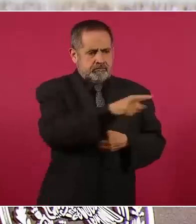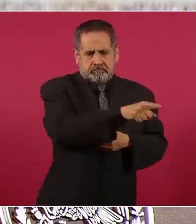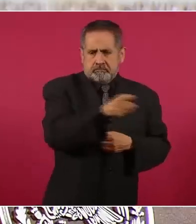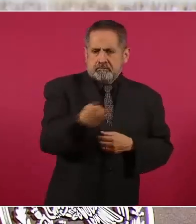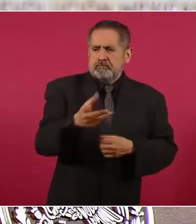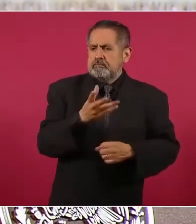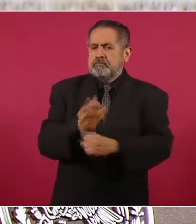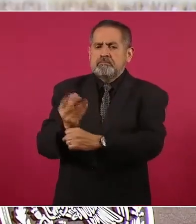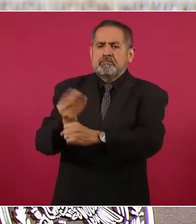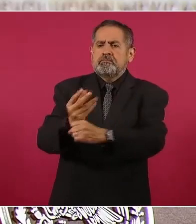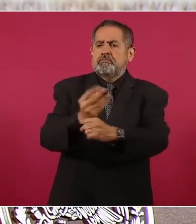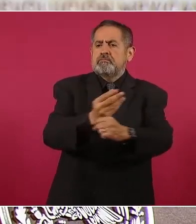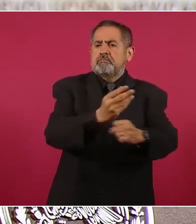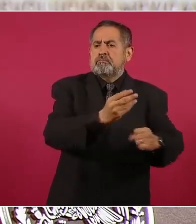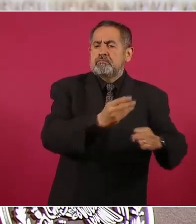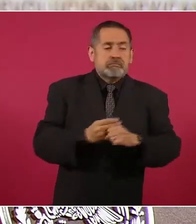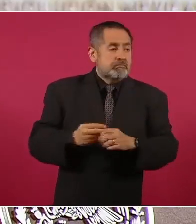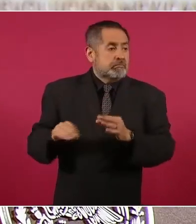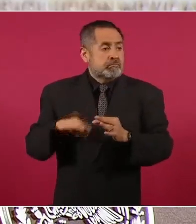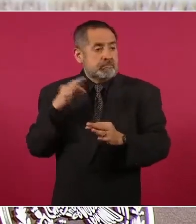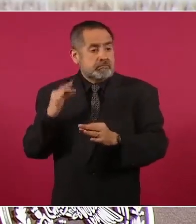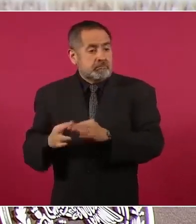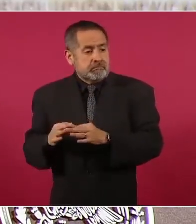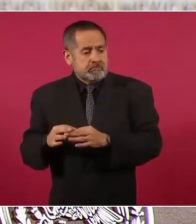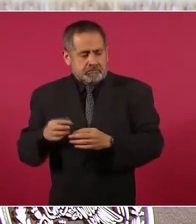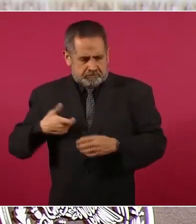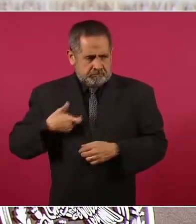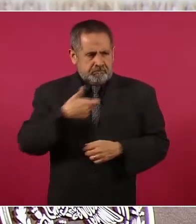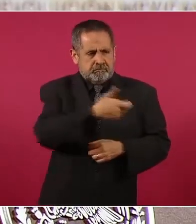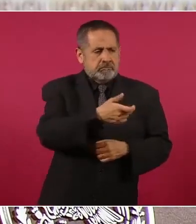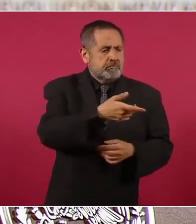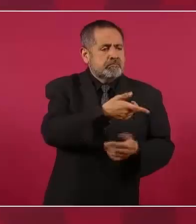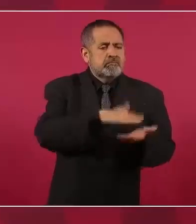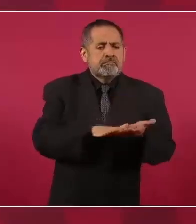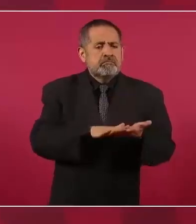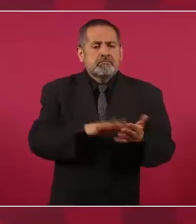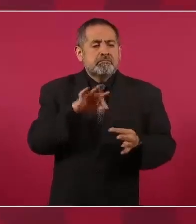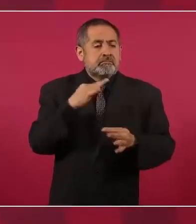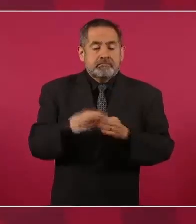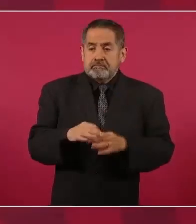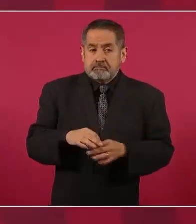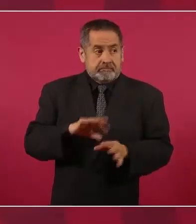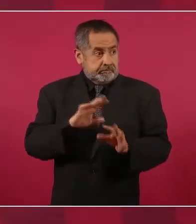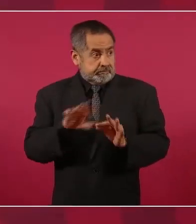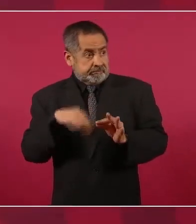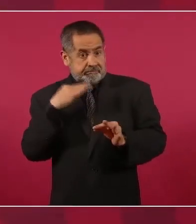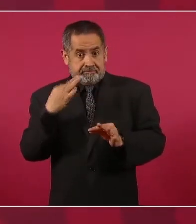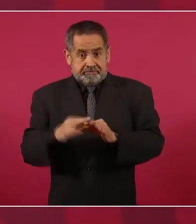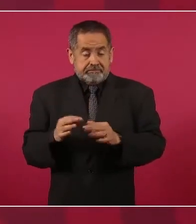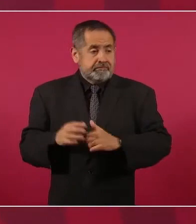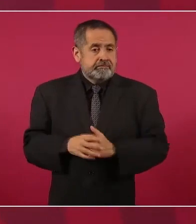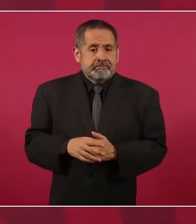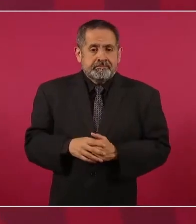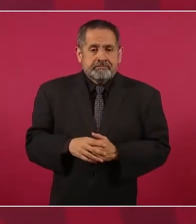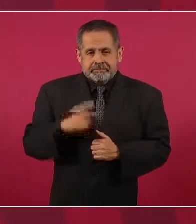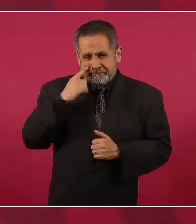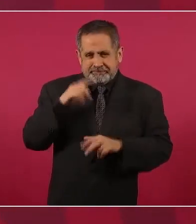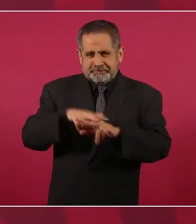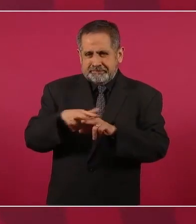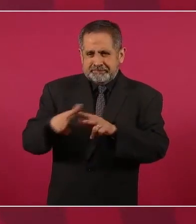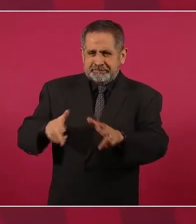un subsidio por kilómetro y al final, dos años antes